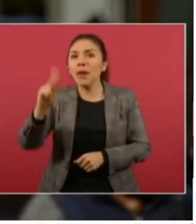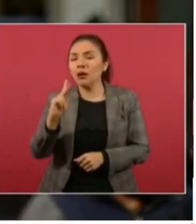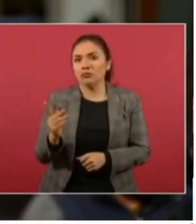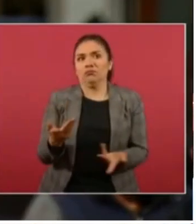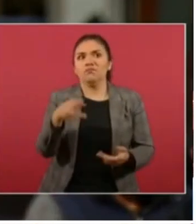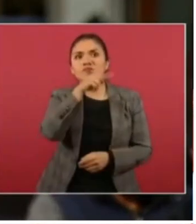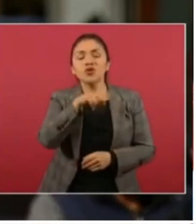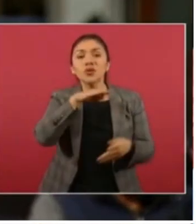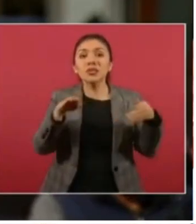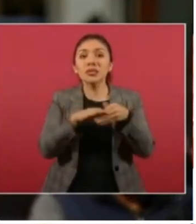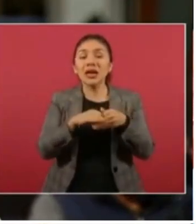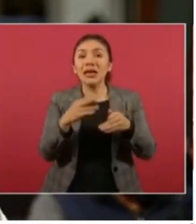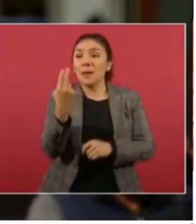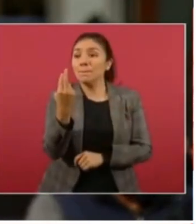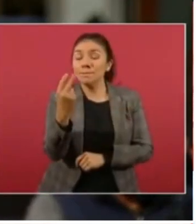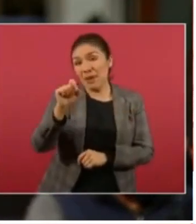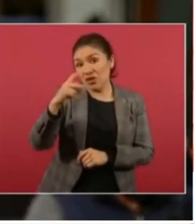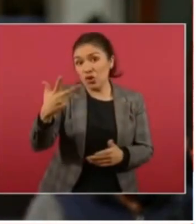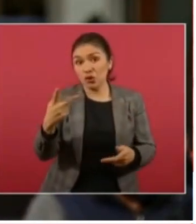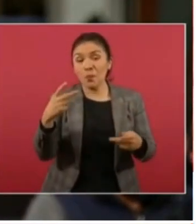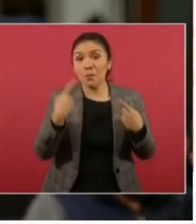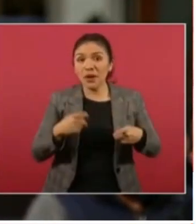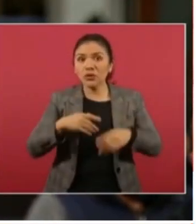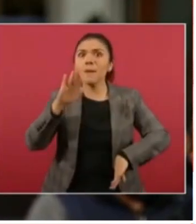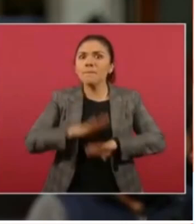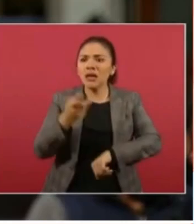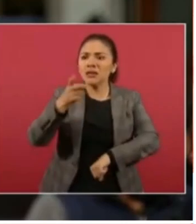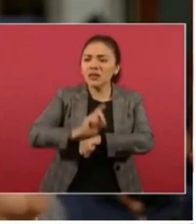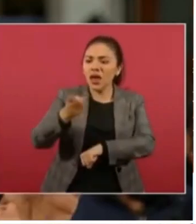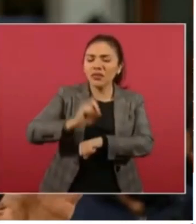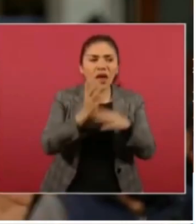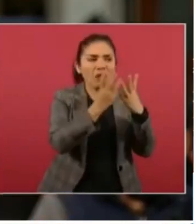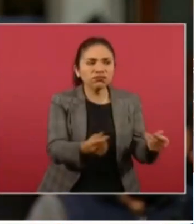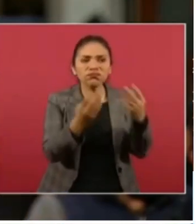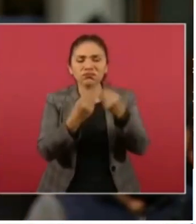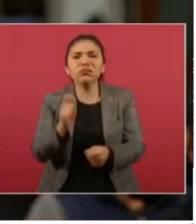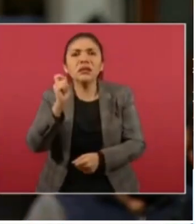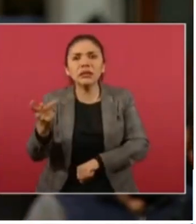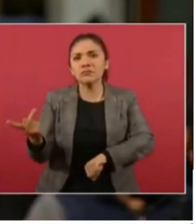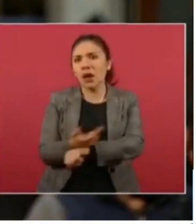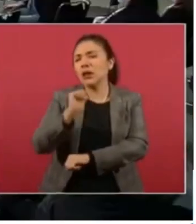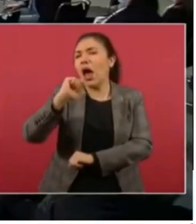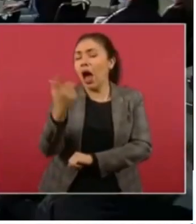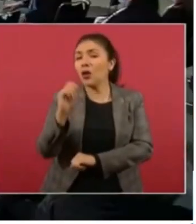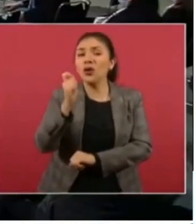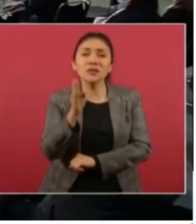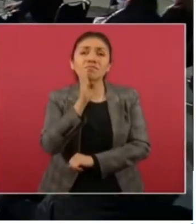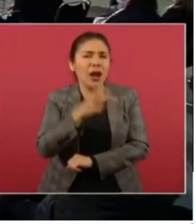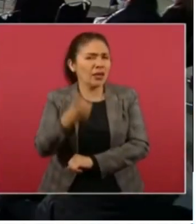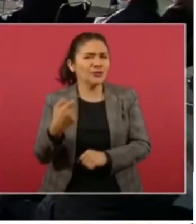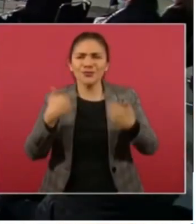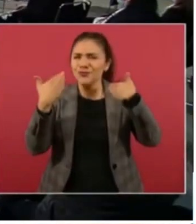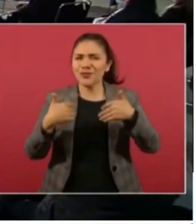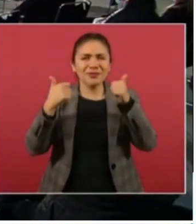Amigos y amigas, vamos a ir a la conferencia hoy, jueves 21 de julio de 2022. Hoy llega a la conferencia la